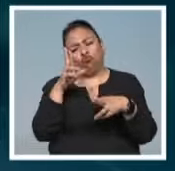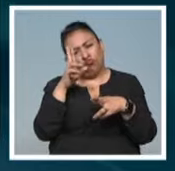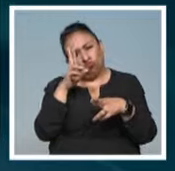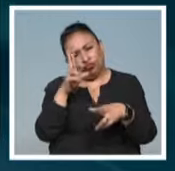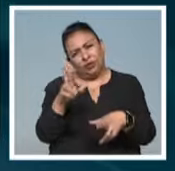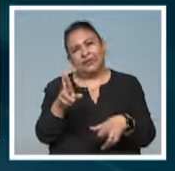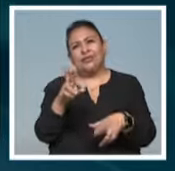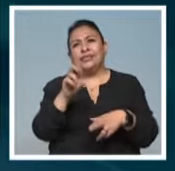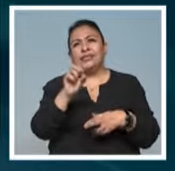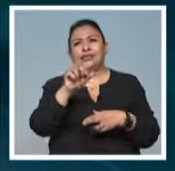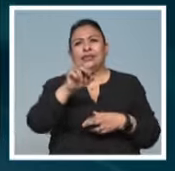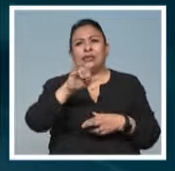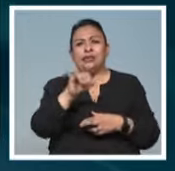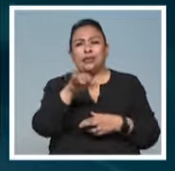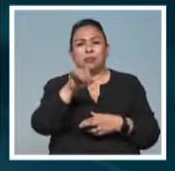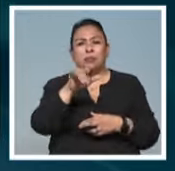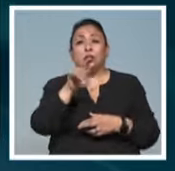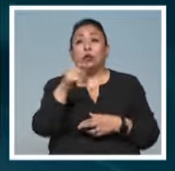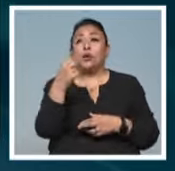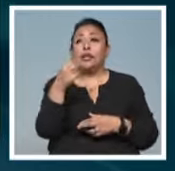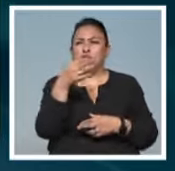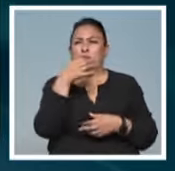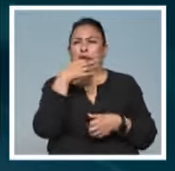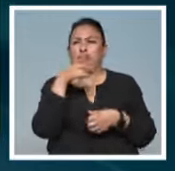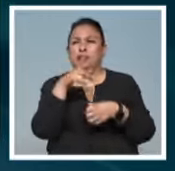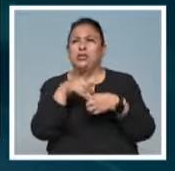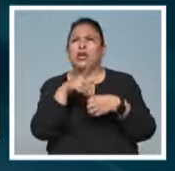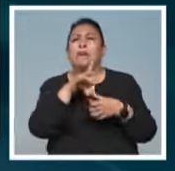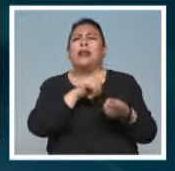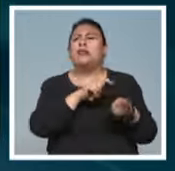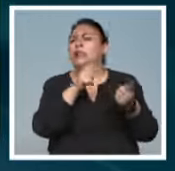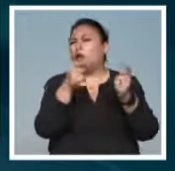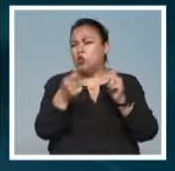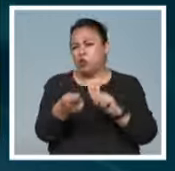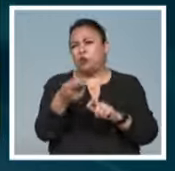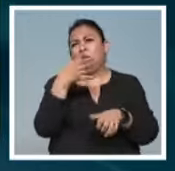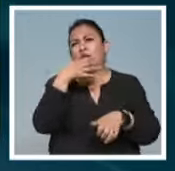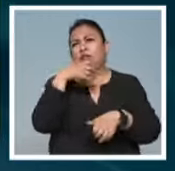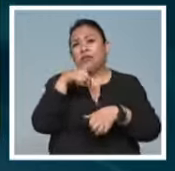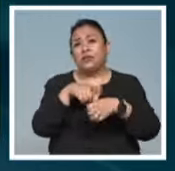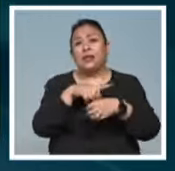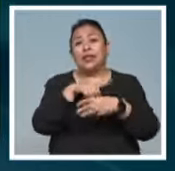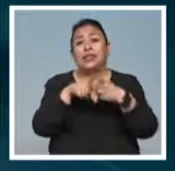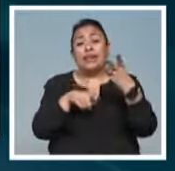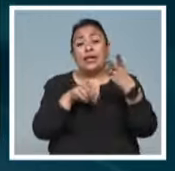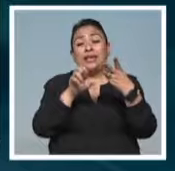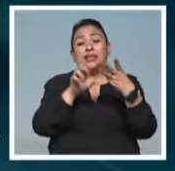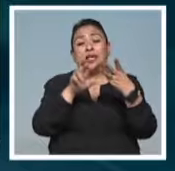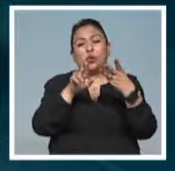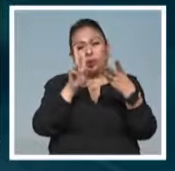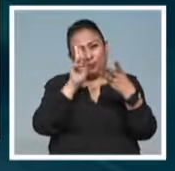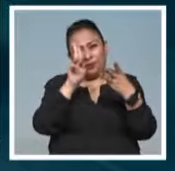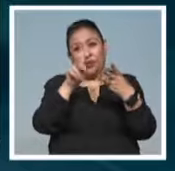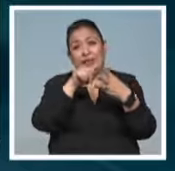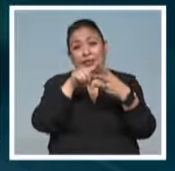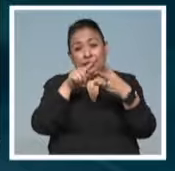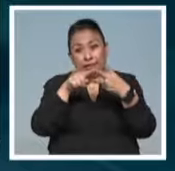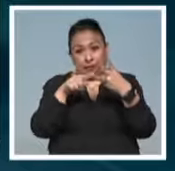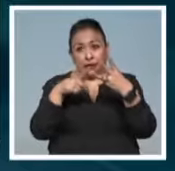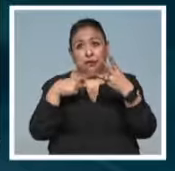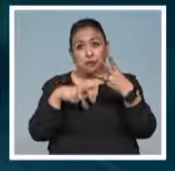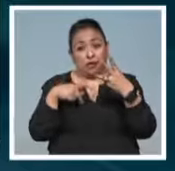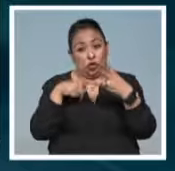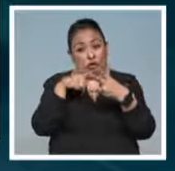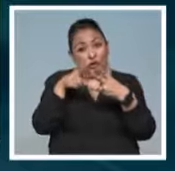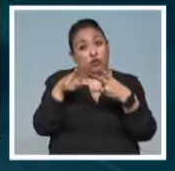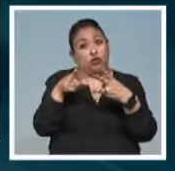durante el Sanja Matsuri. El nombre del festival se puede traducir como Festival de los Tres Santuarios, en honor a las tres personas que se